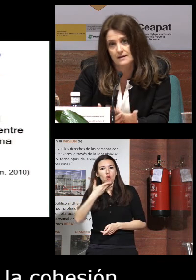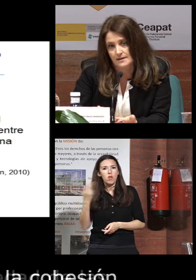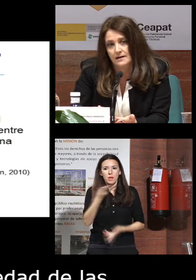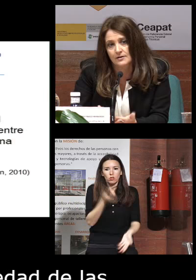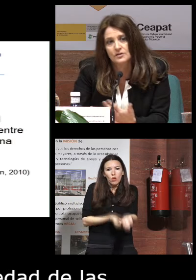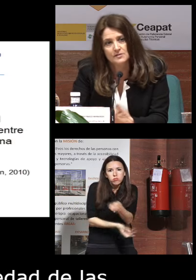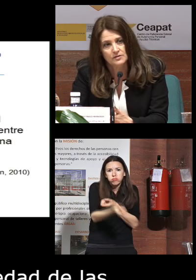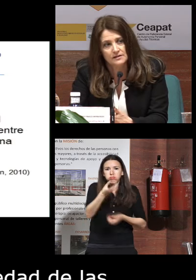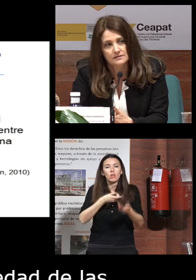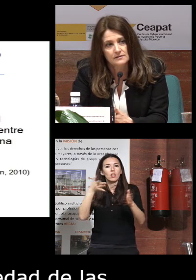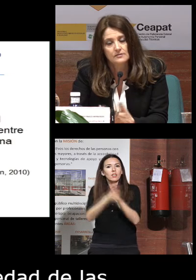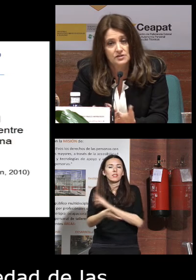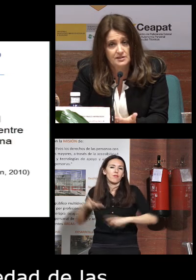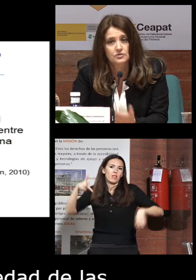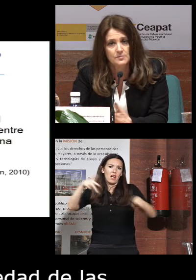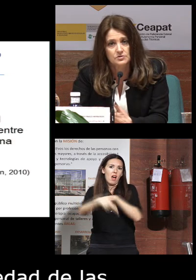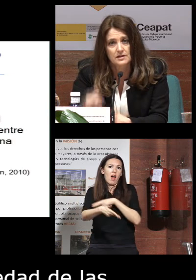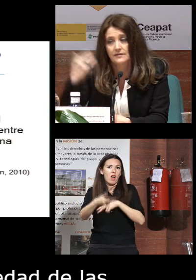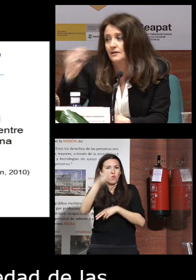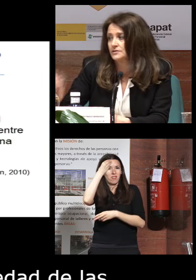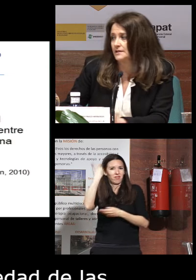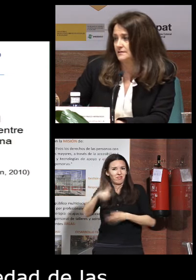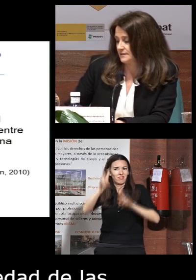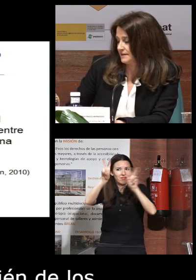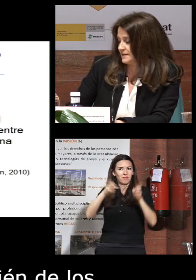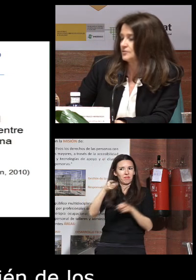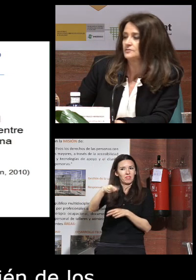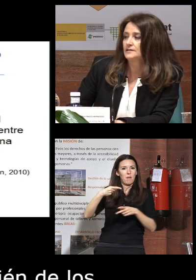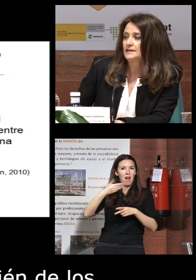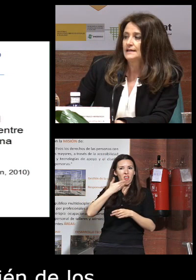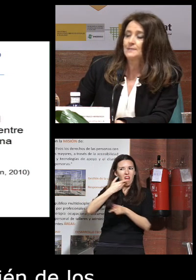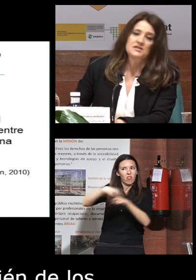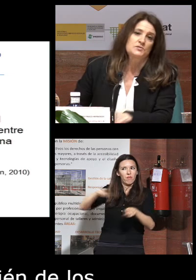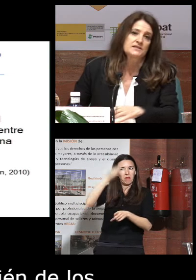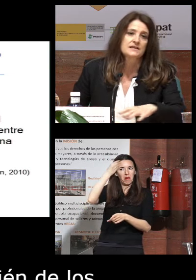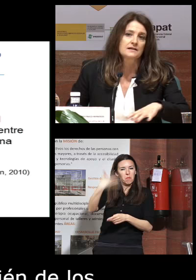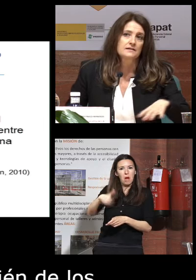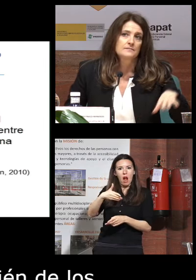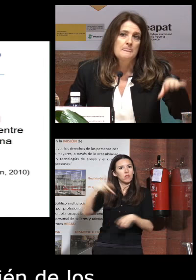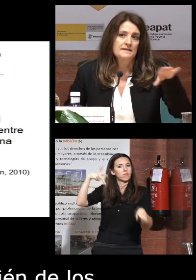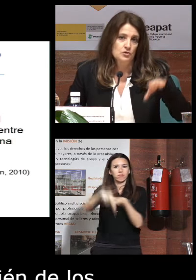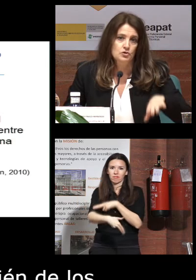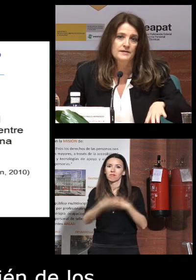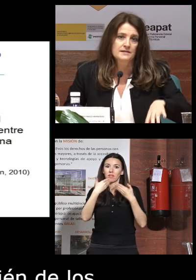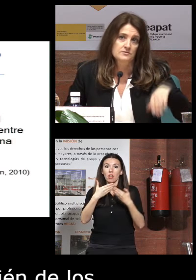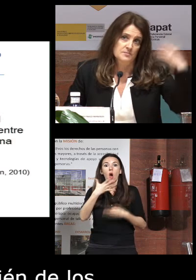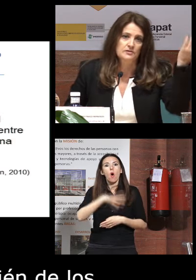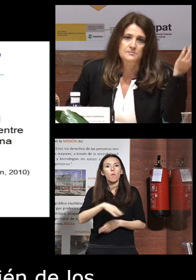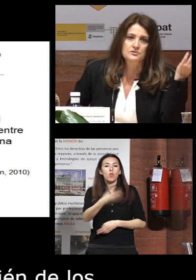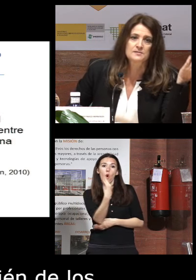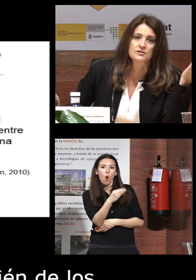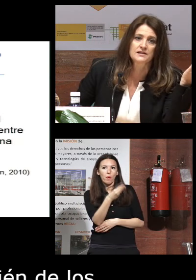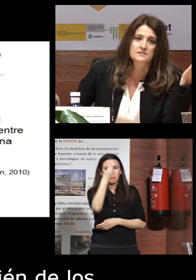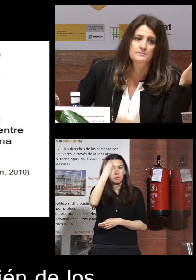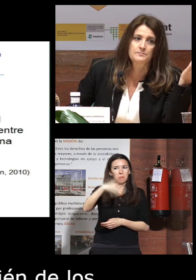a erradicar o disminuir los estereotipos hacia la otra generación que a veces pueden ser de los jóvenes con respecto